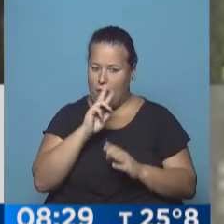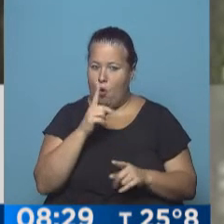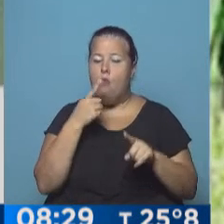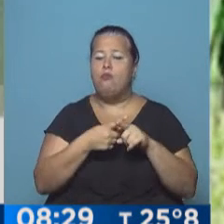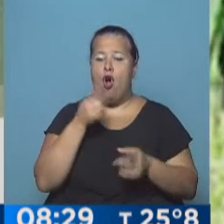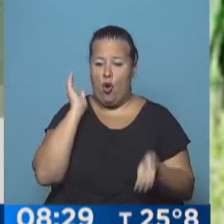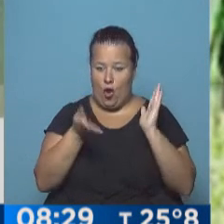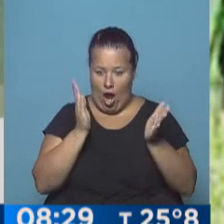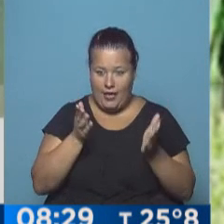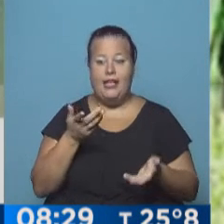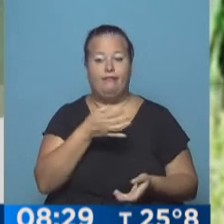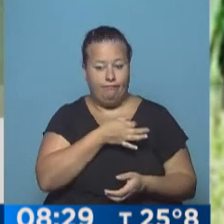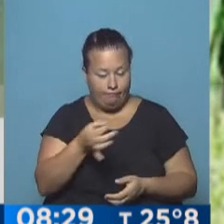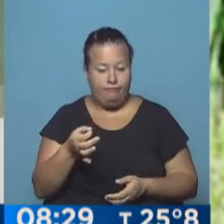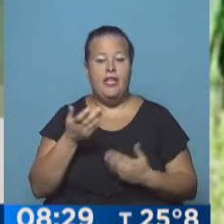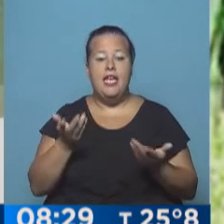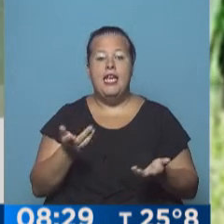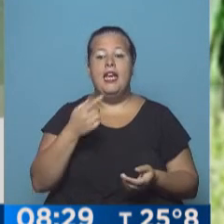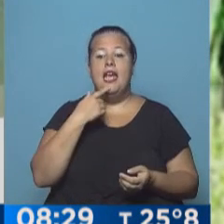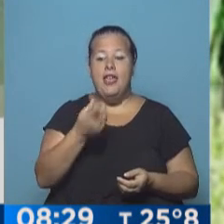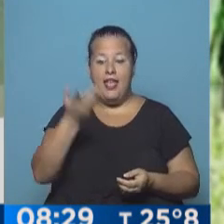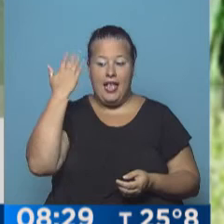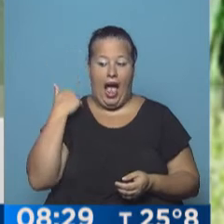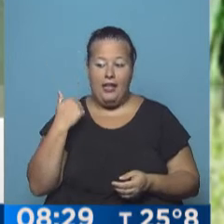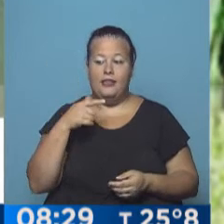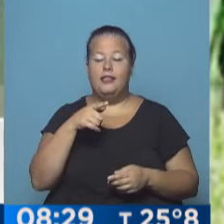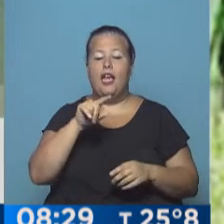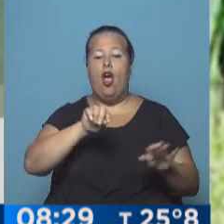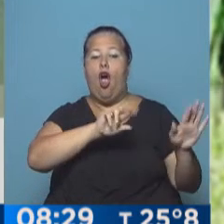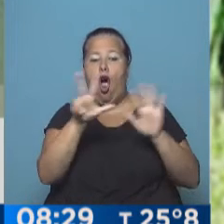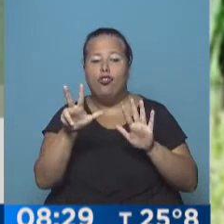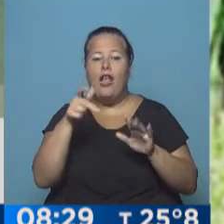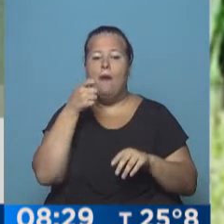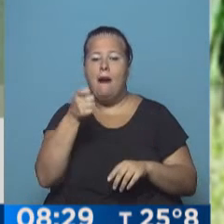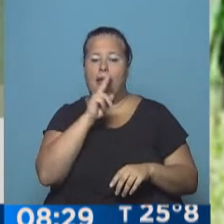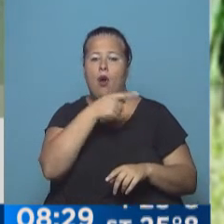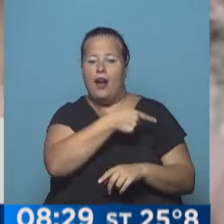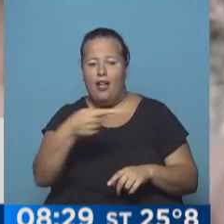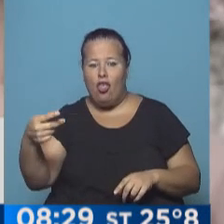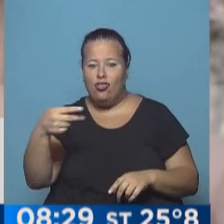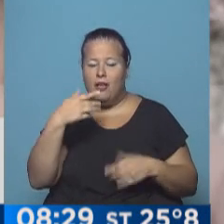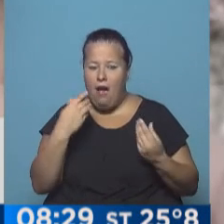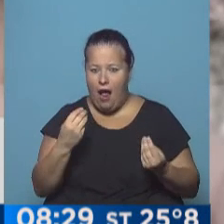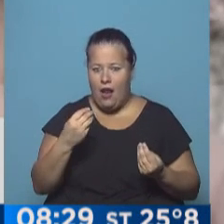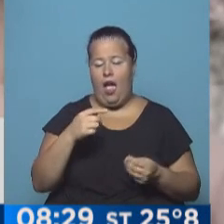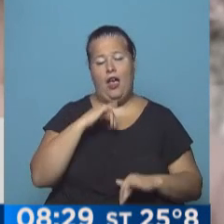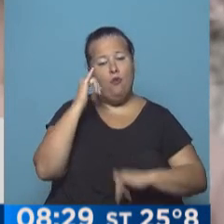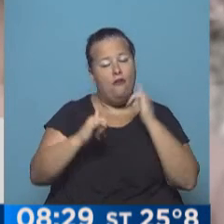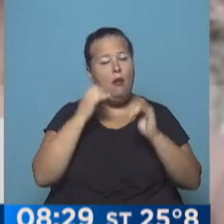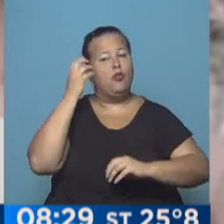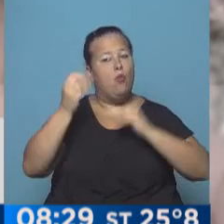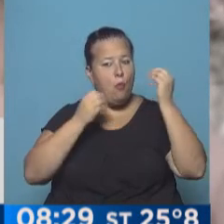hechos de violencia. Es así, y lo que decíamos anteriormente es el octavo femicidio en los últimos 15 días, un dato